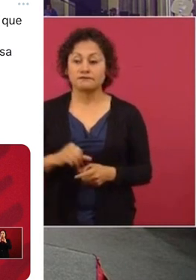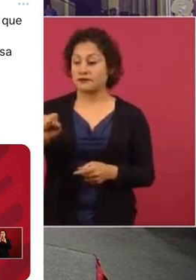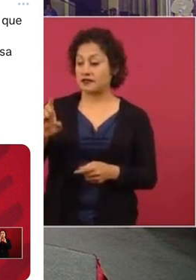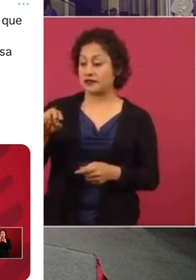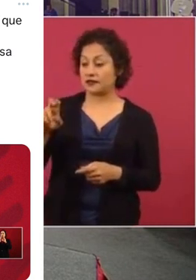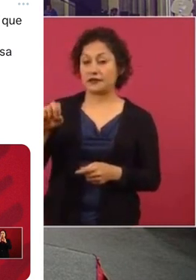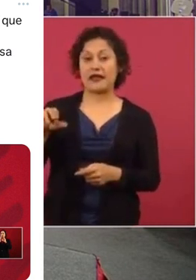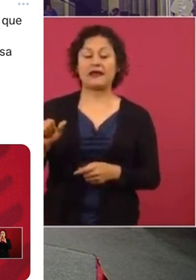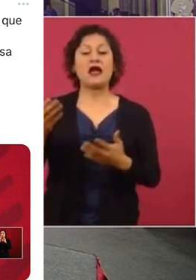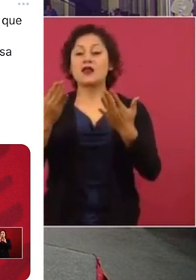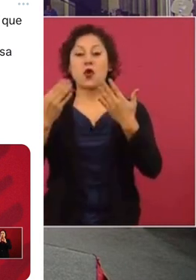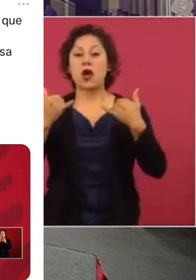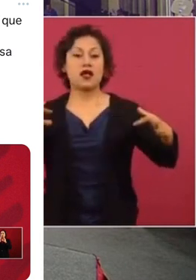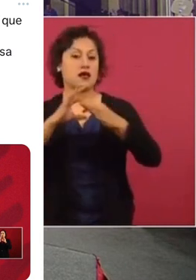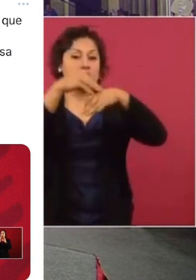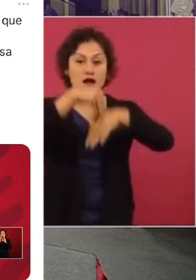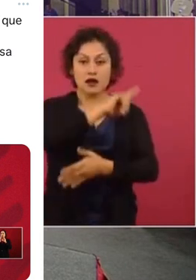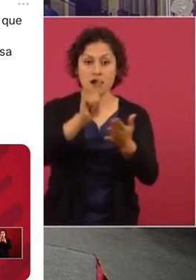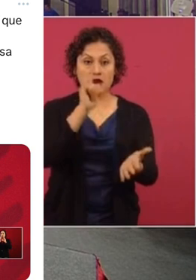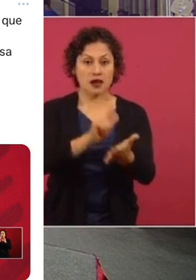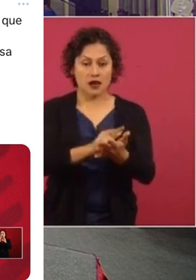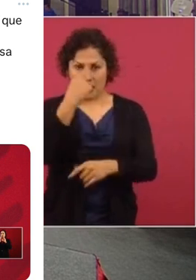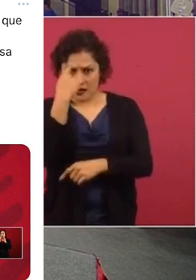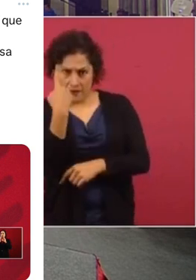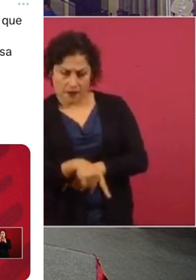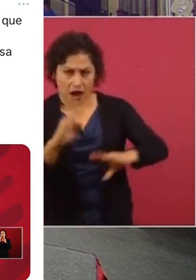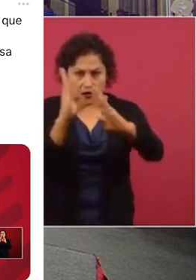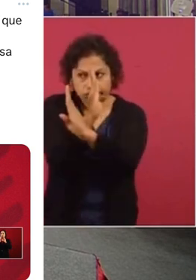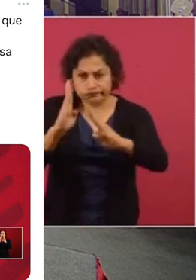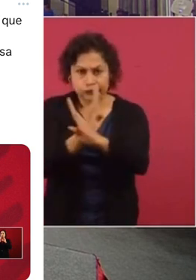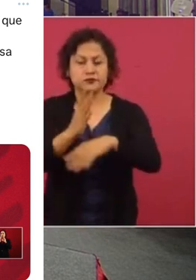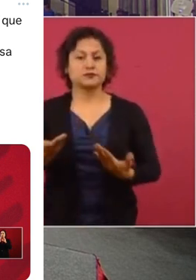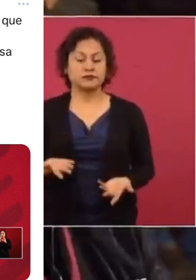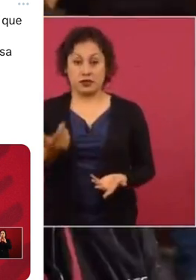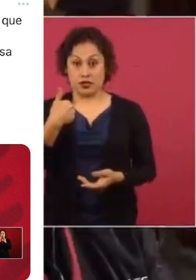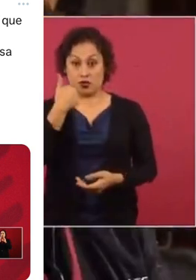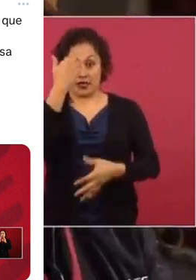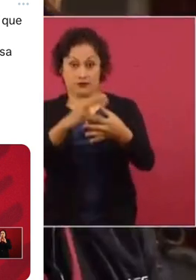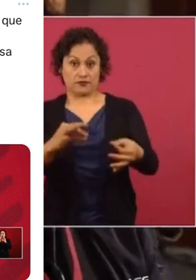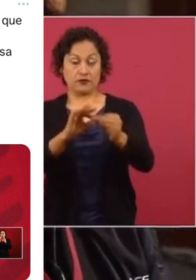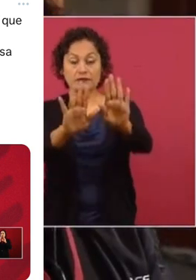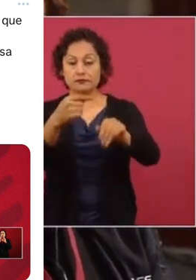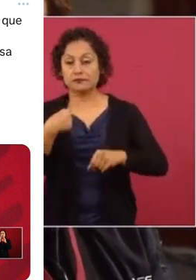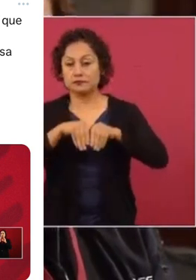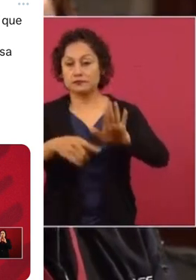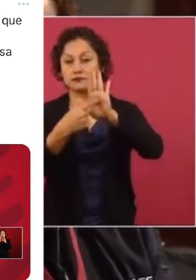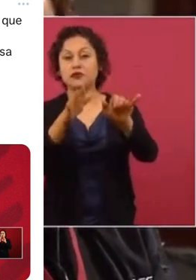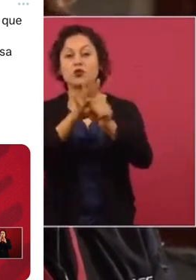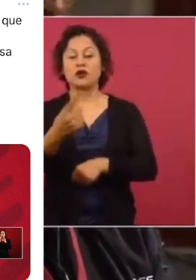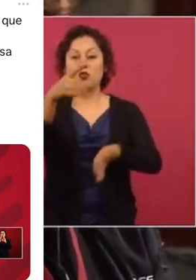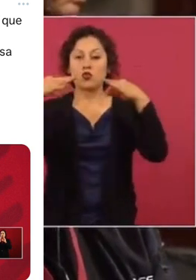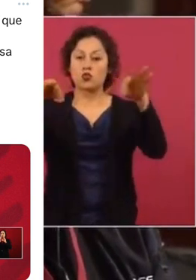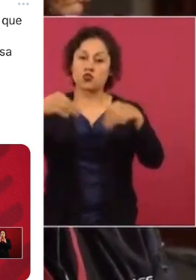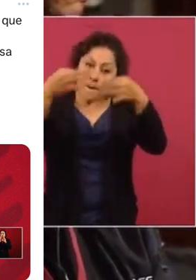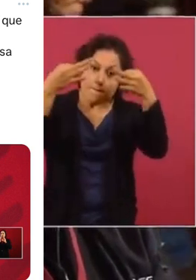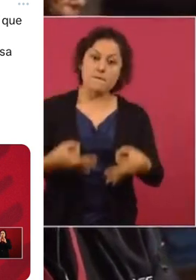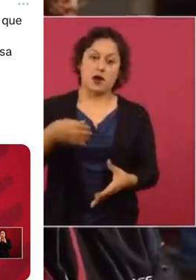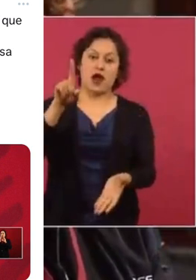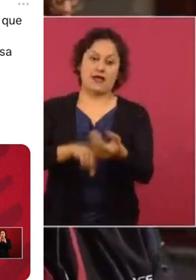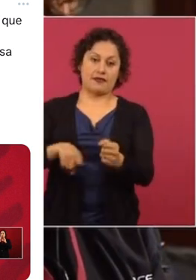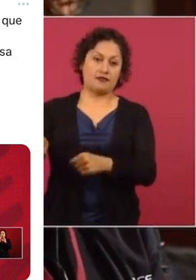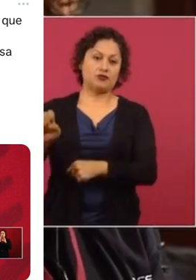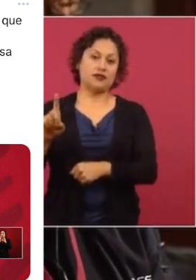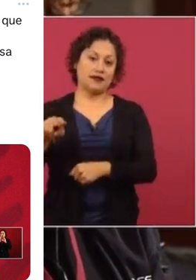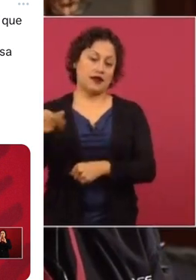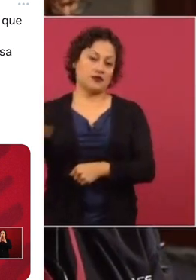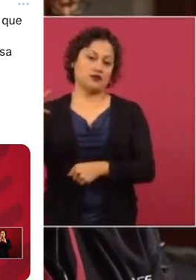Defensa Nacional no tiene ninguna facultad legal para hacer espionaje. Y en este caso, déjeme comentarle lo que publicamos. Se trata de un documento oficial interno de la